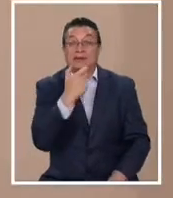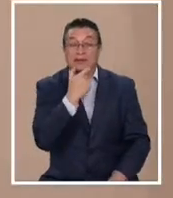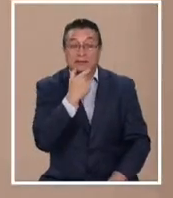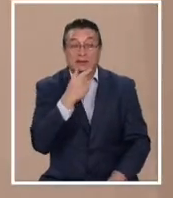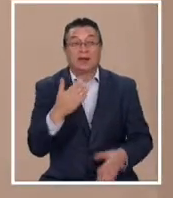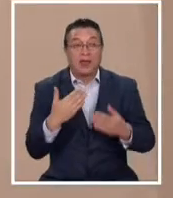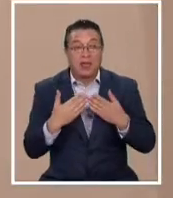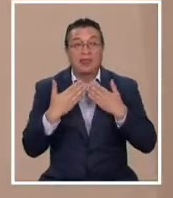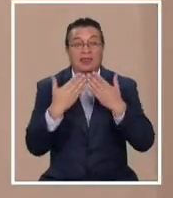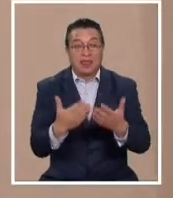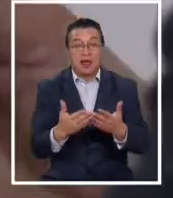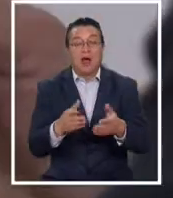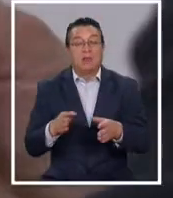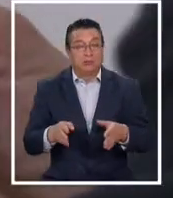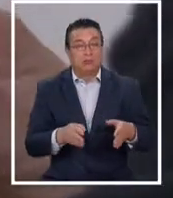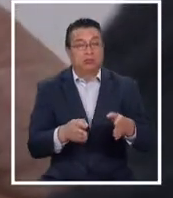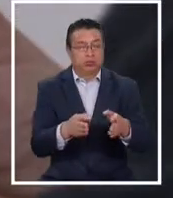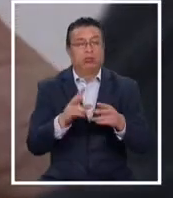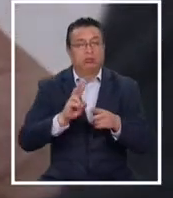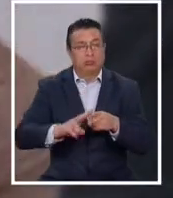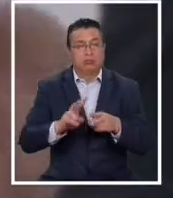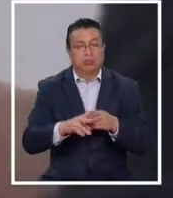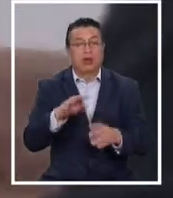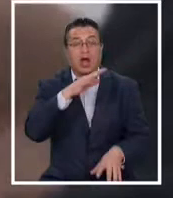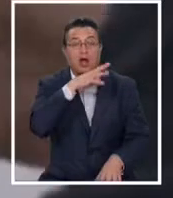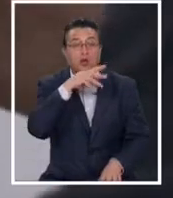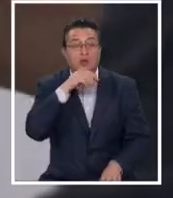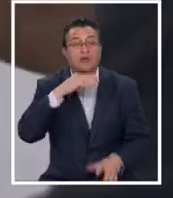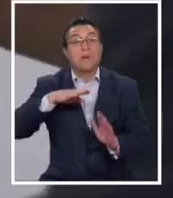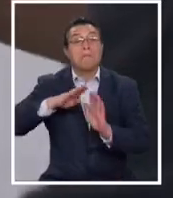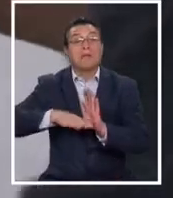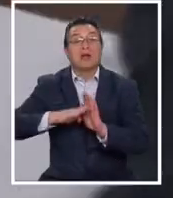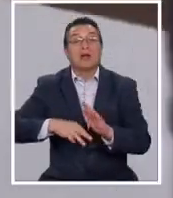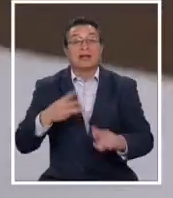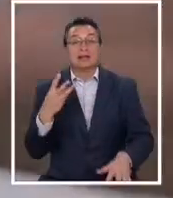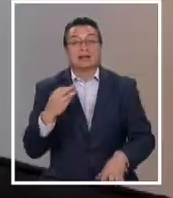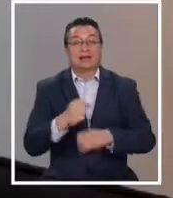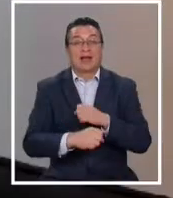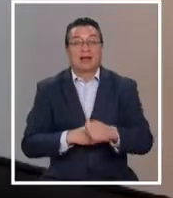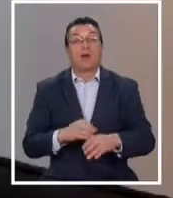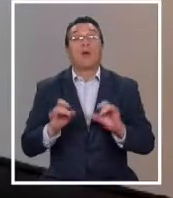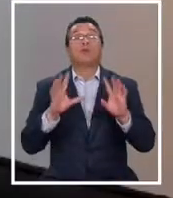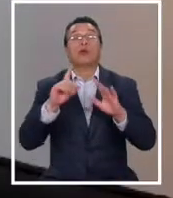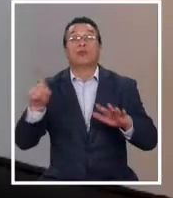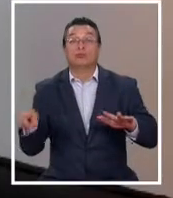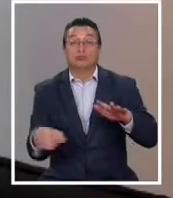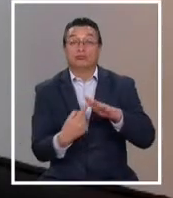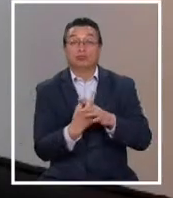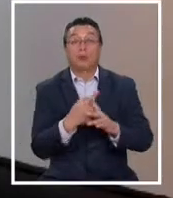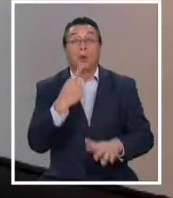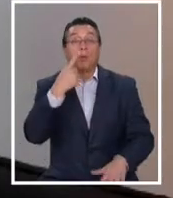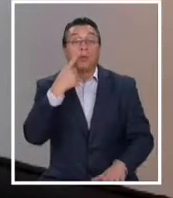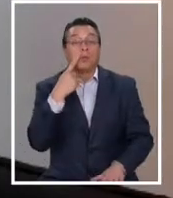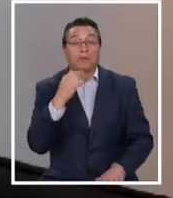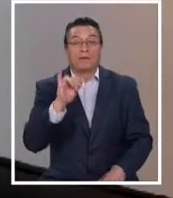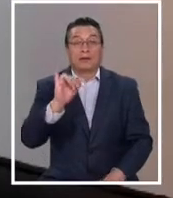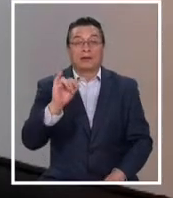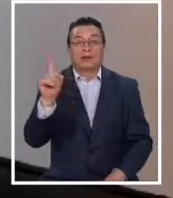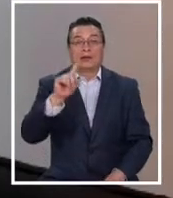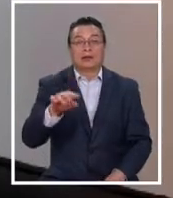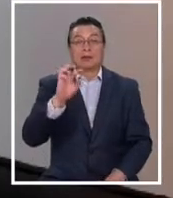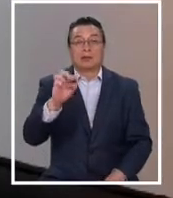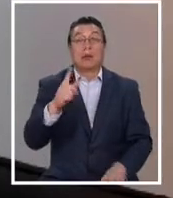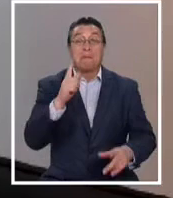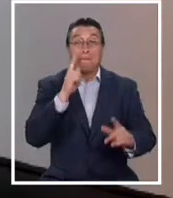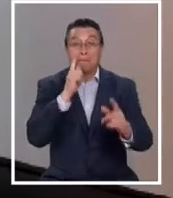que ofrecerá alternativas de esta vacuna para adultos menores de 30 años. Si aparecieran evidencias que el ISP estima que